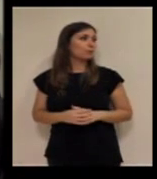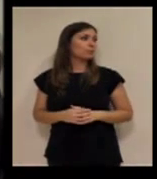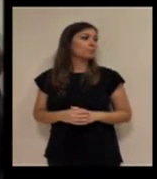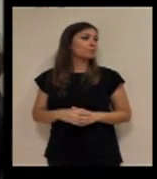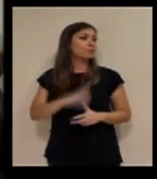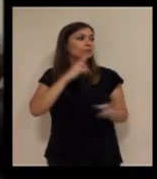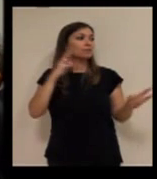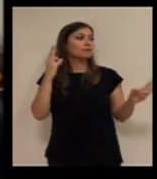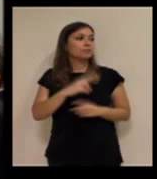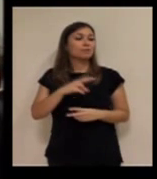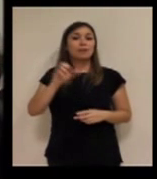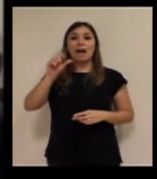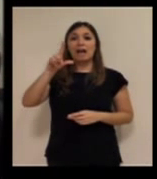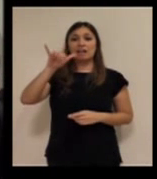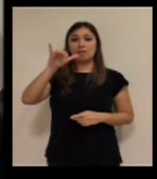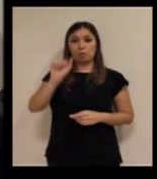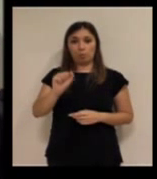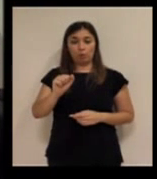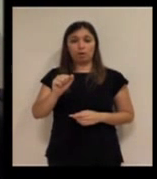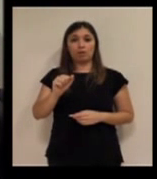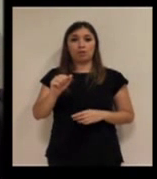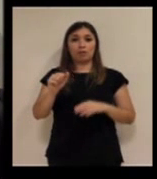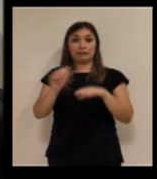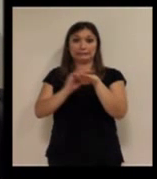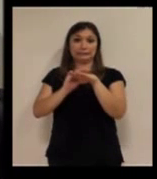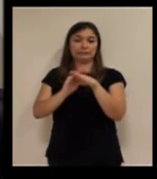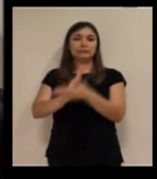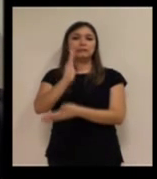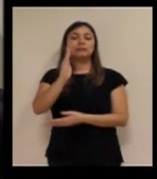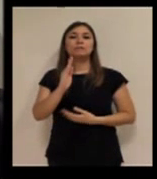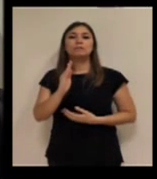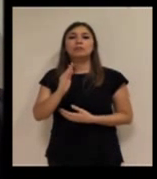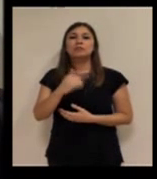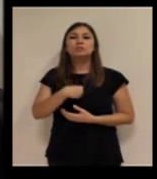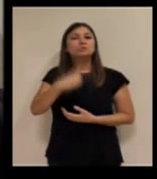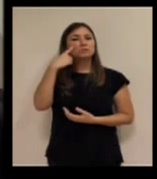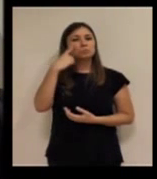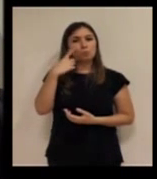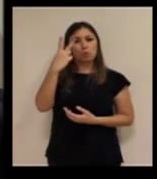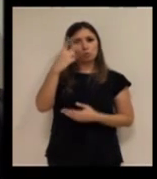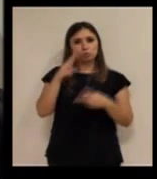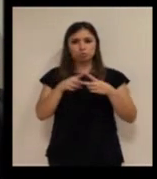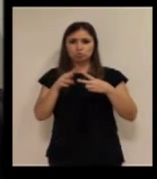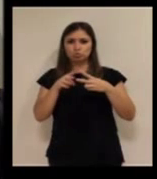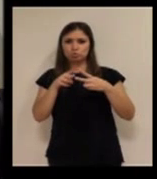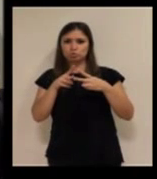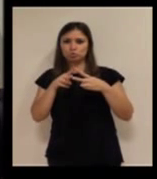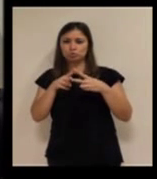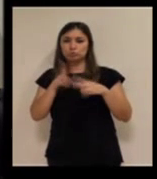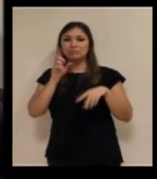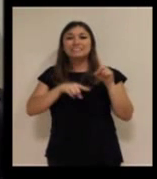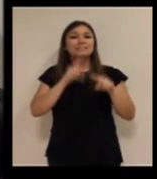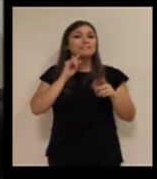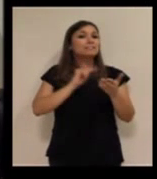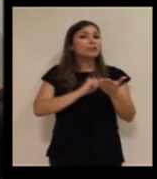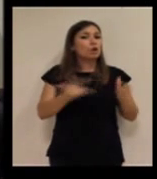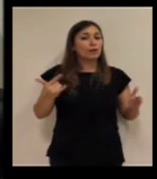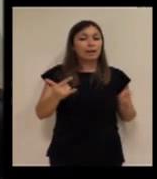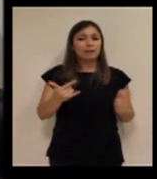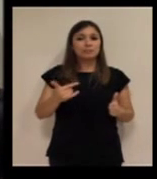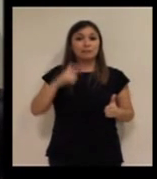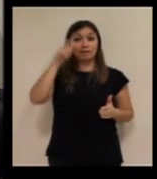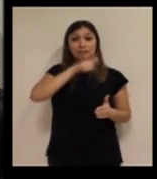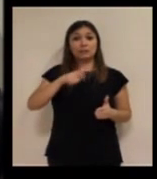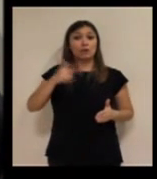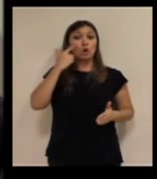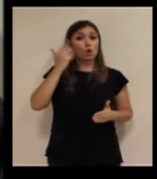Nosotros sí que hemos visto o sí que diferenciaríamos ahí dos puntos. Uno es aquella tecnología que es invisible